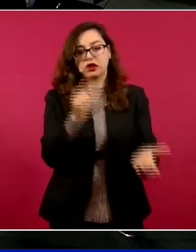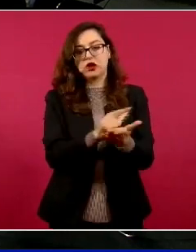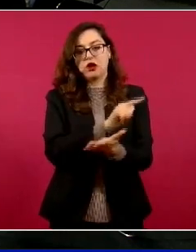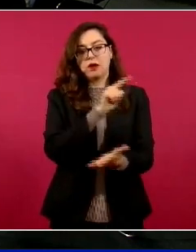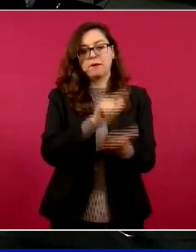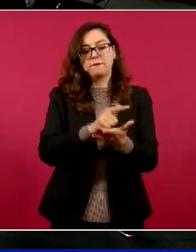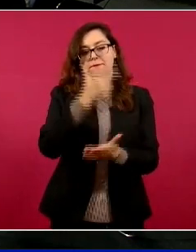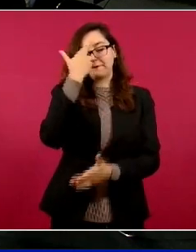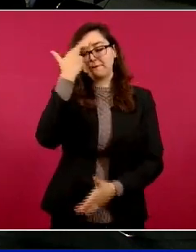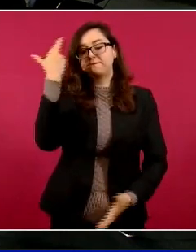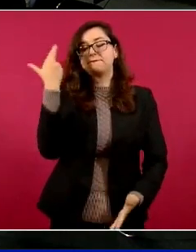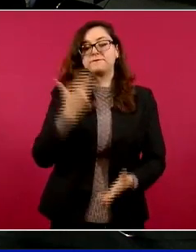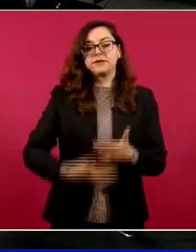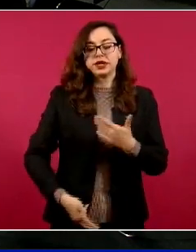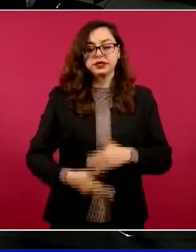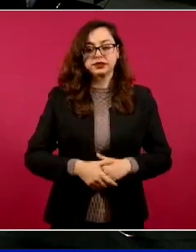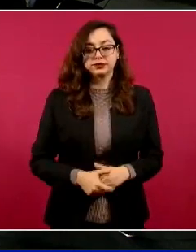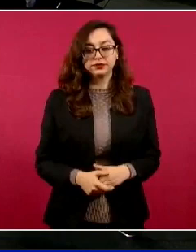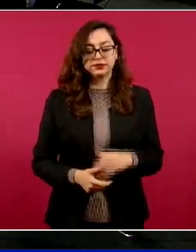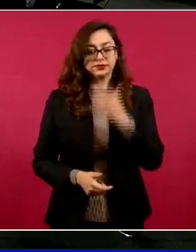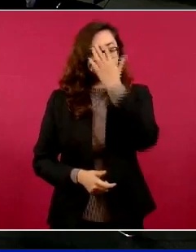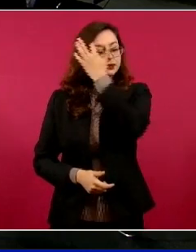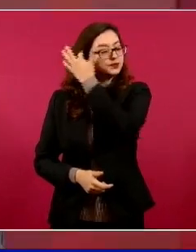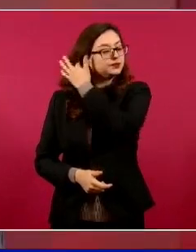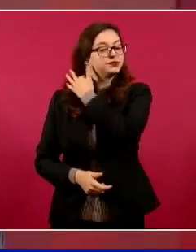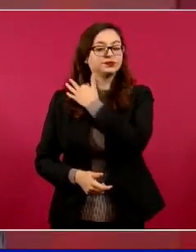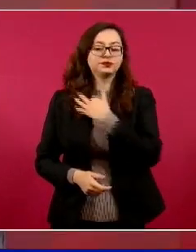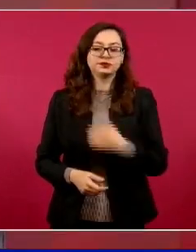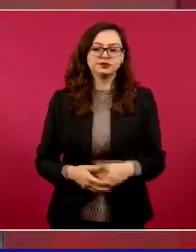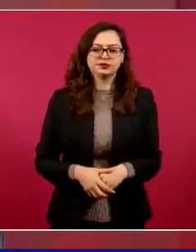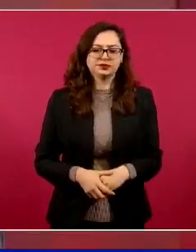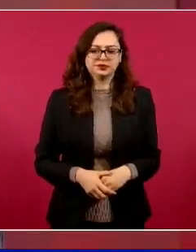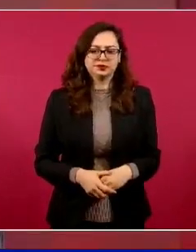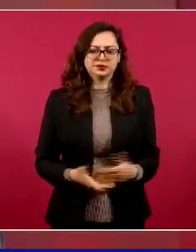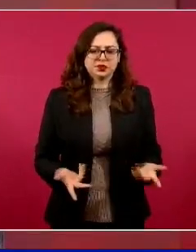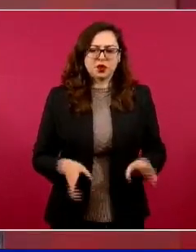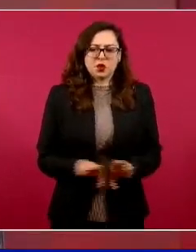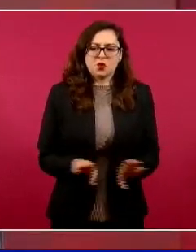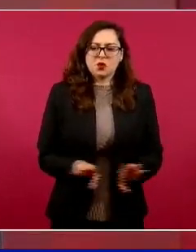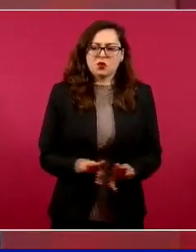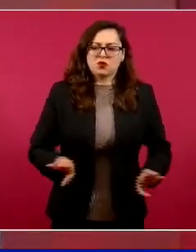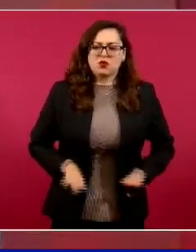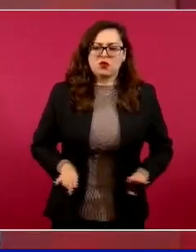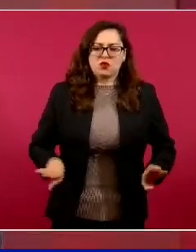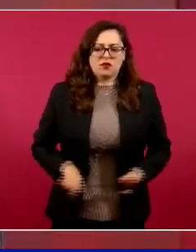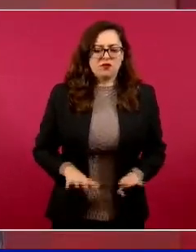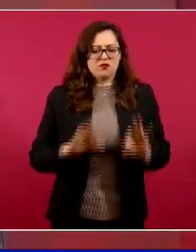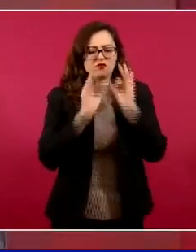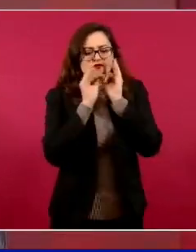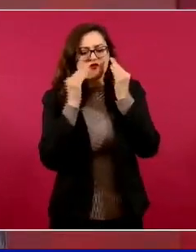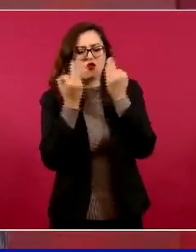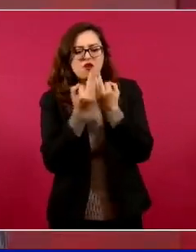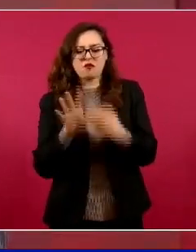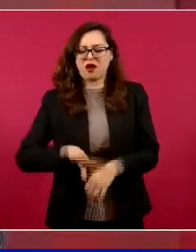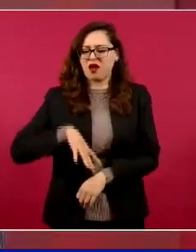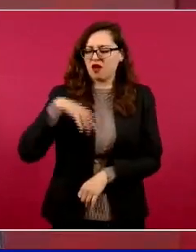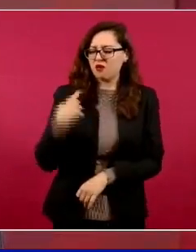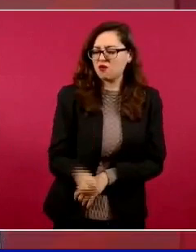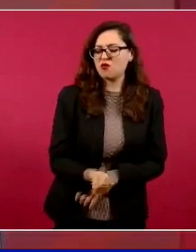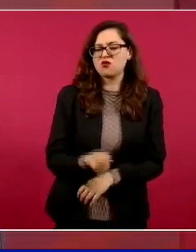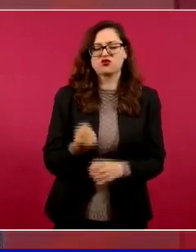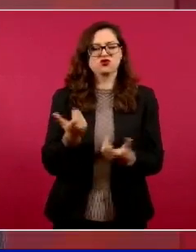de carácter autoritario, de